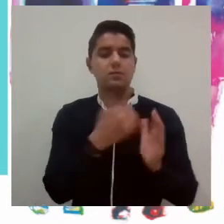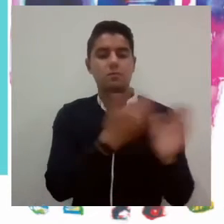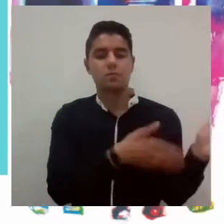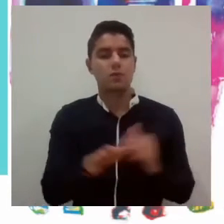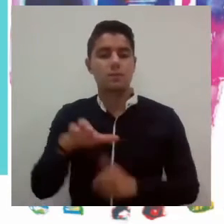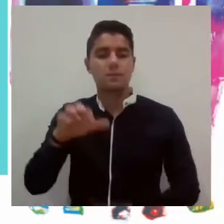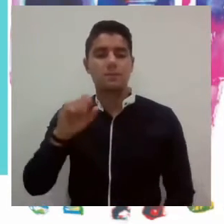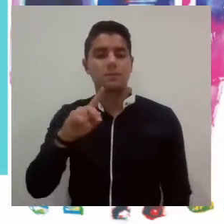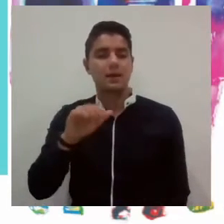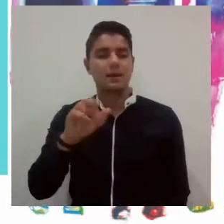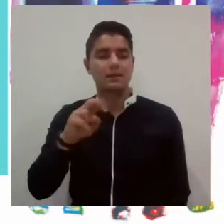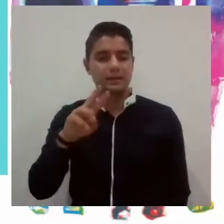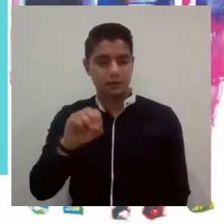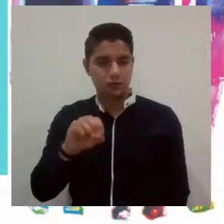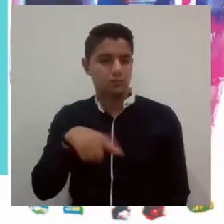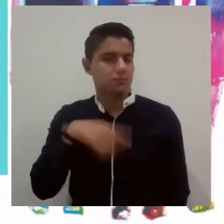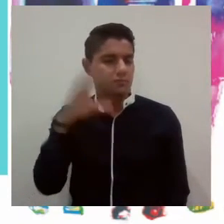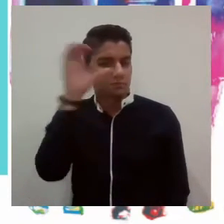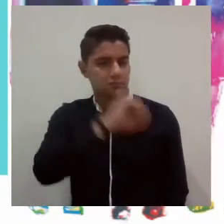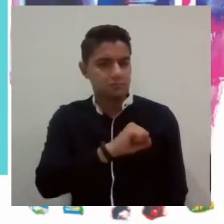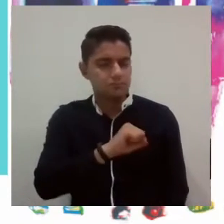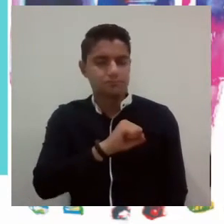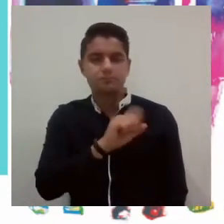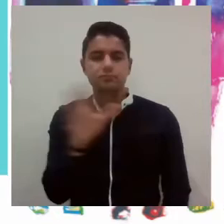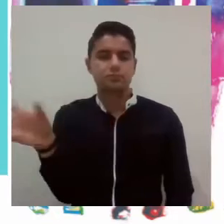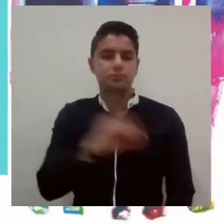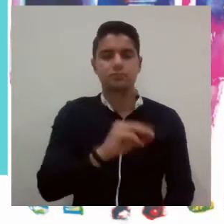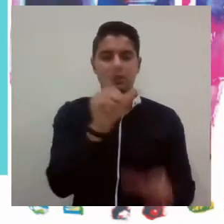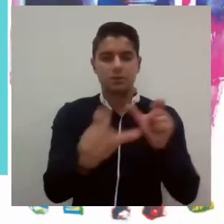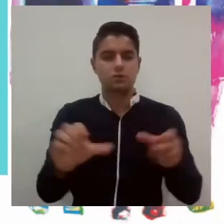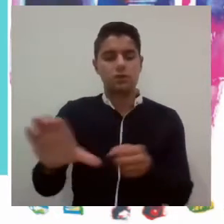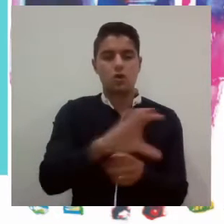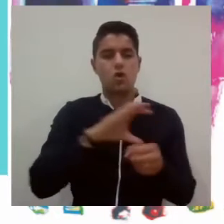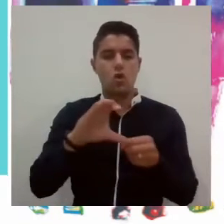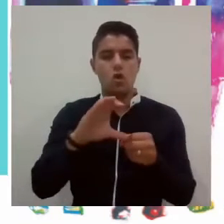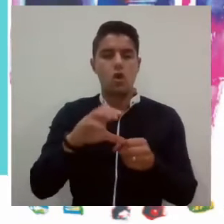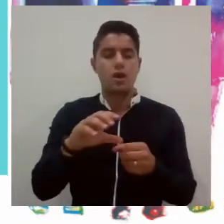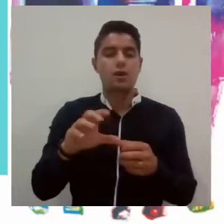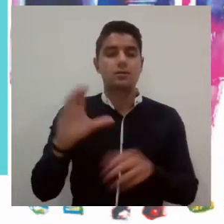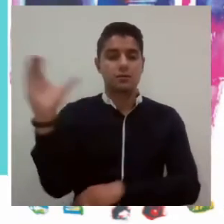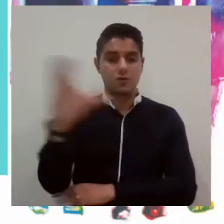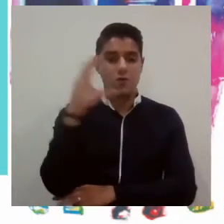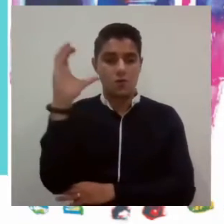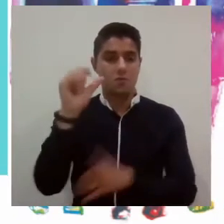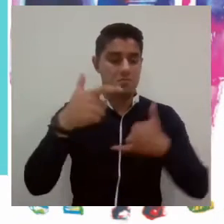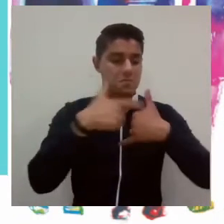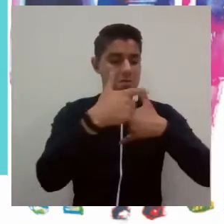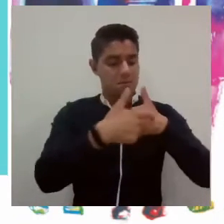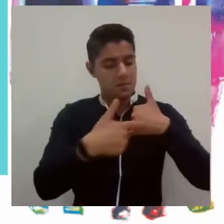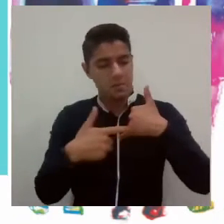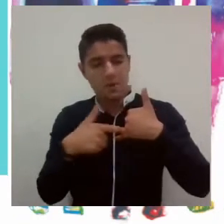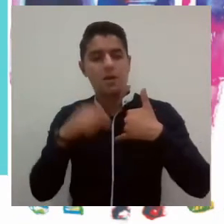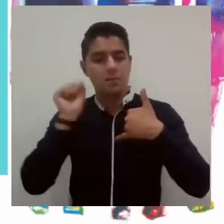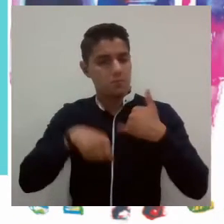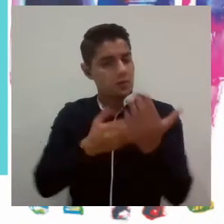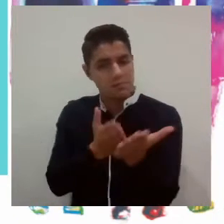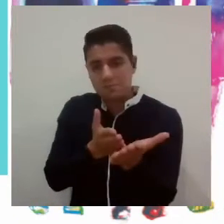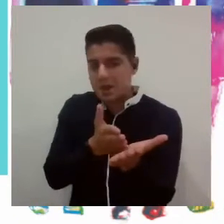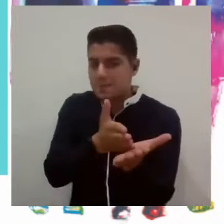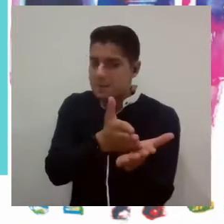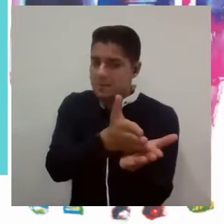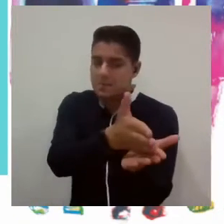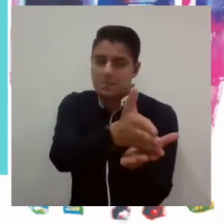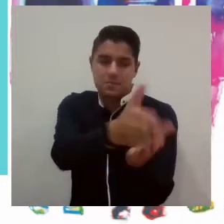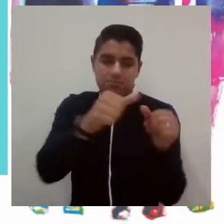Plan Padrino para asegurar que todos los colombianos de diferentes regiones del país pudieran